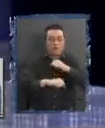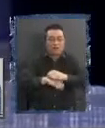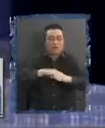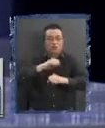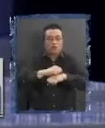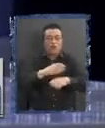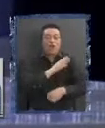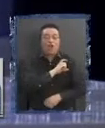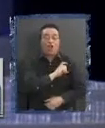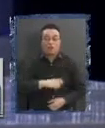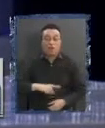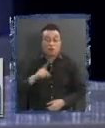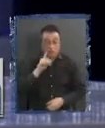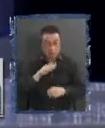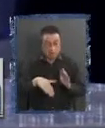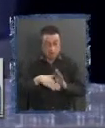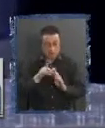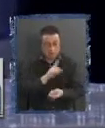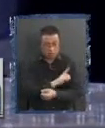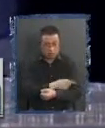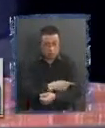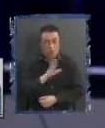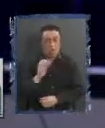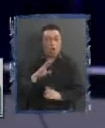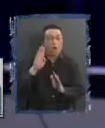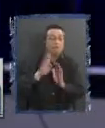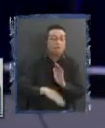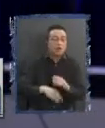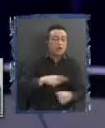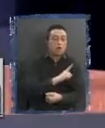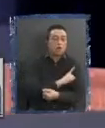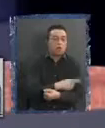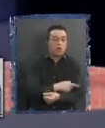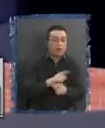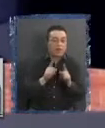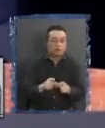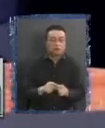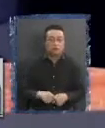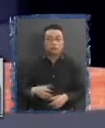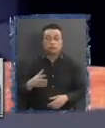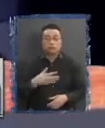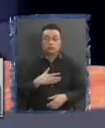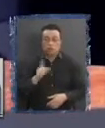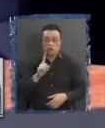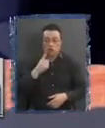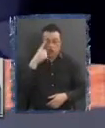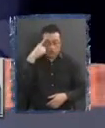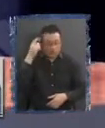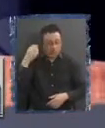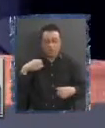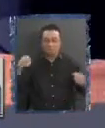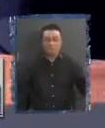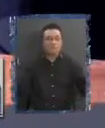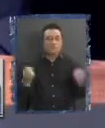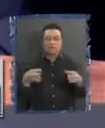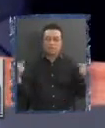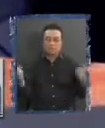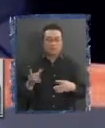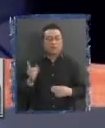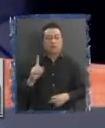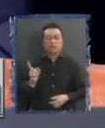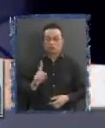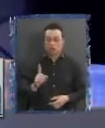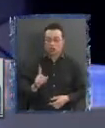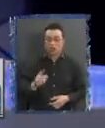atribuciones o va tener menos atribuciones este texto? Bueno, yo no creo en las varitas mágicas. Un texto